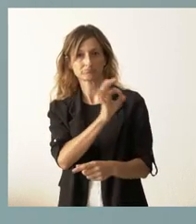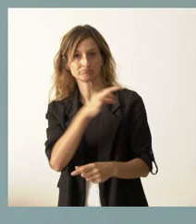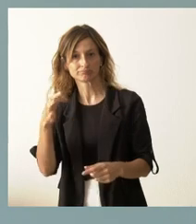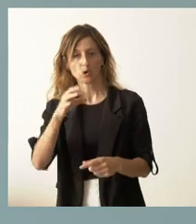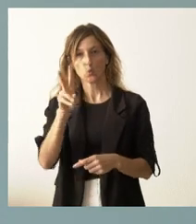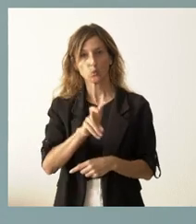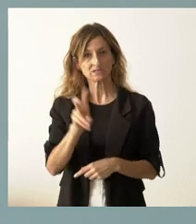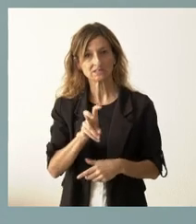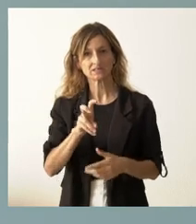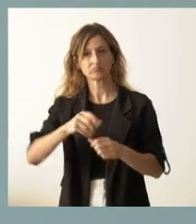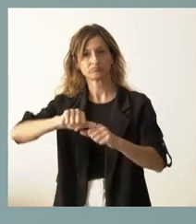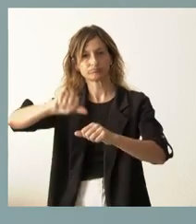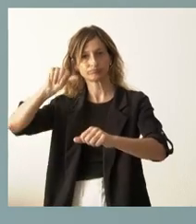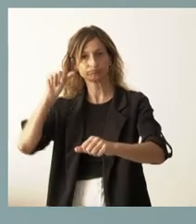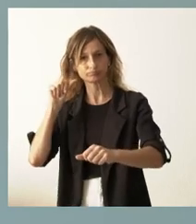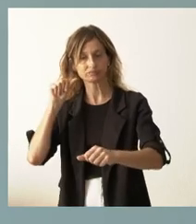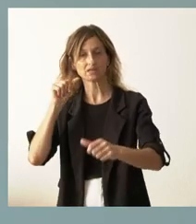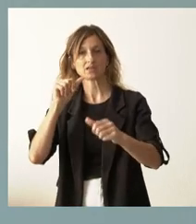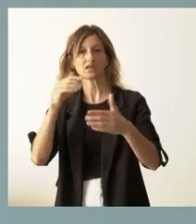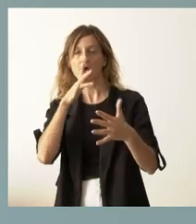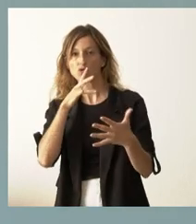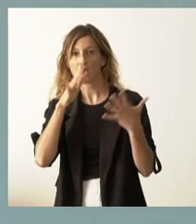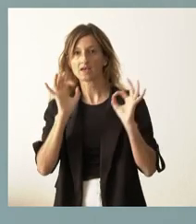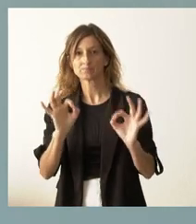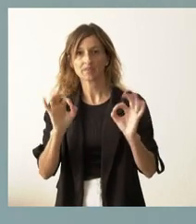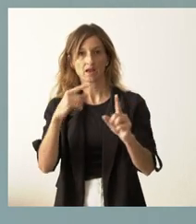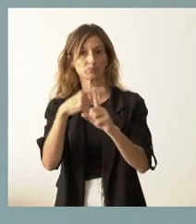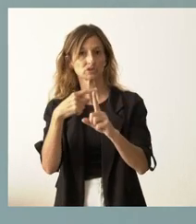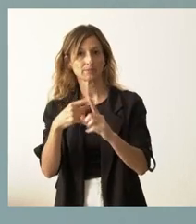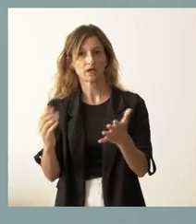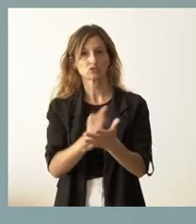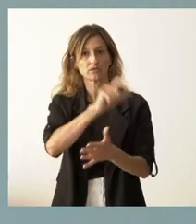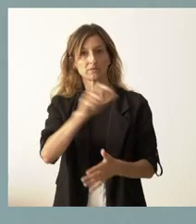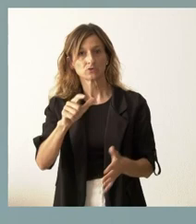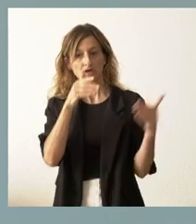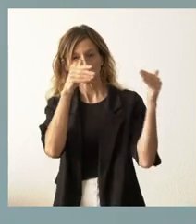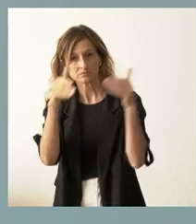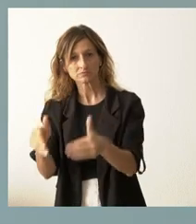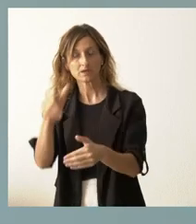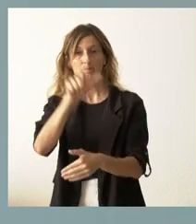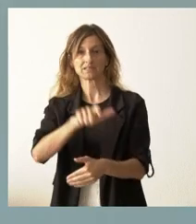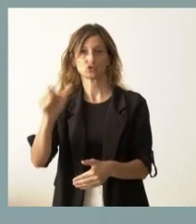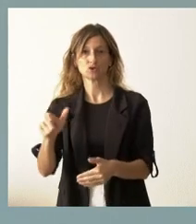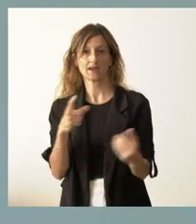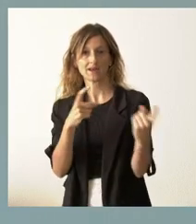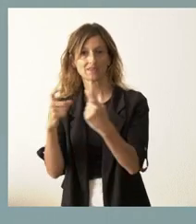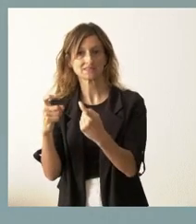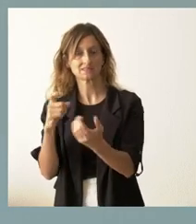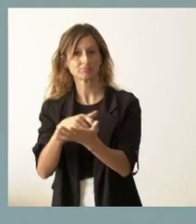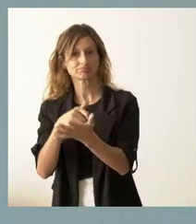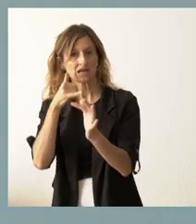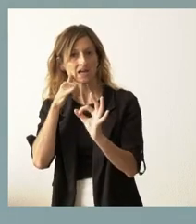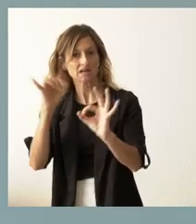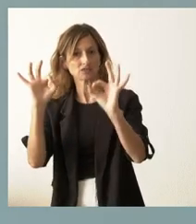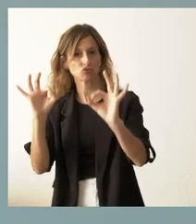útil o ha sido en los últimos años y lo es especialmente positiva para toda la población, pero muy particularmente para aquellas personas con especiales riesgos